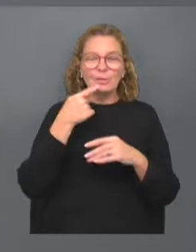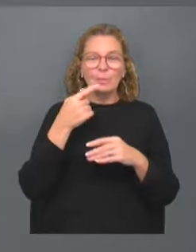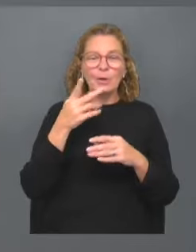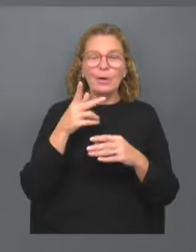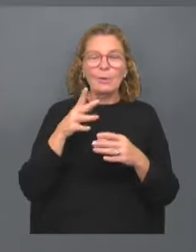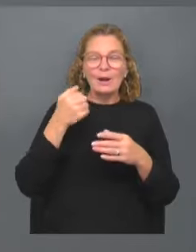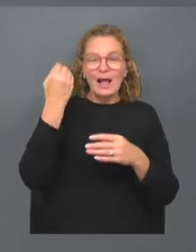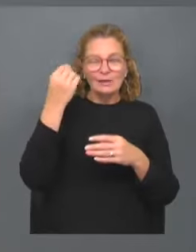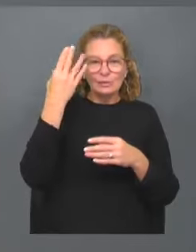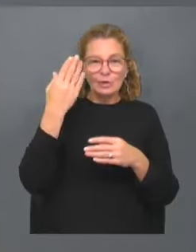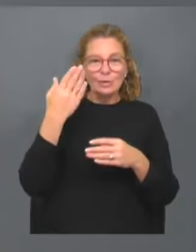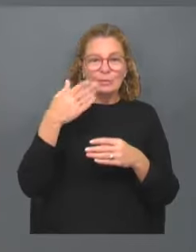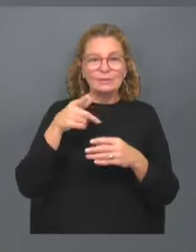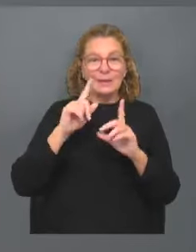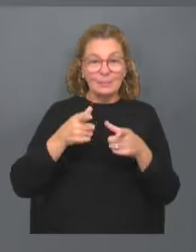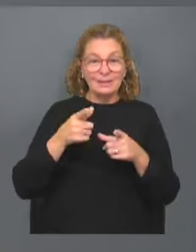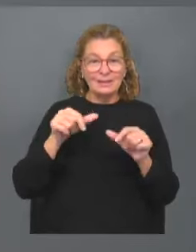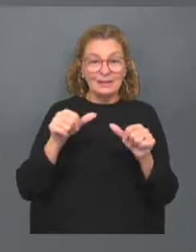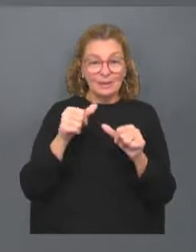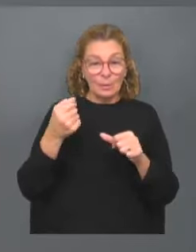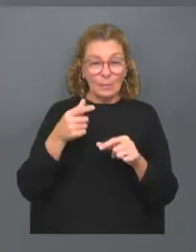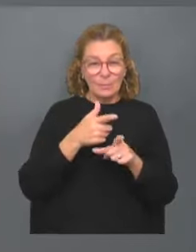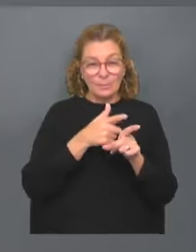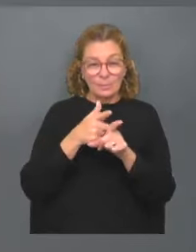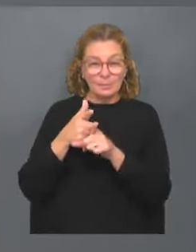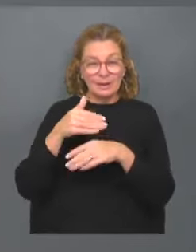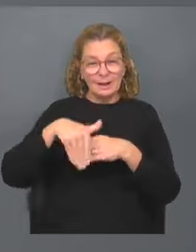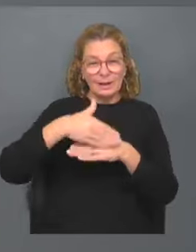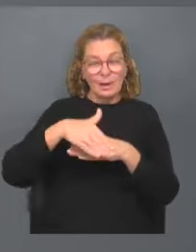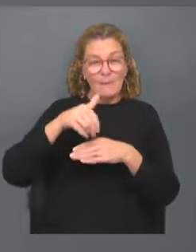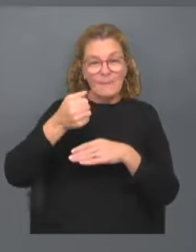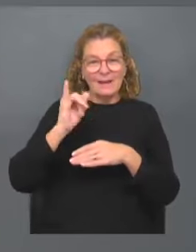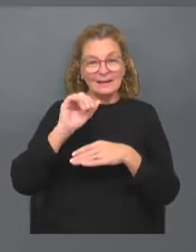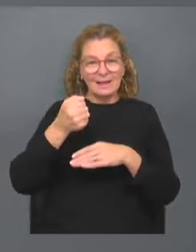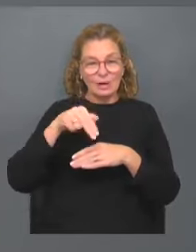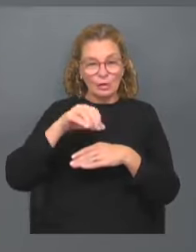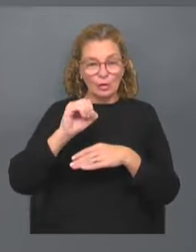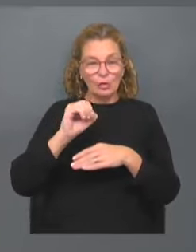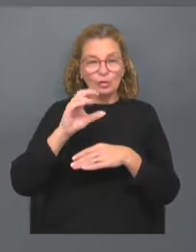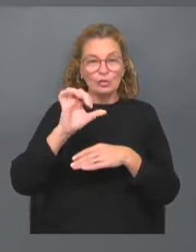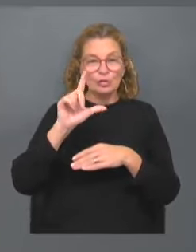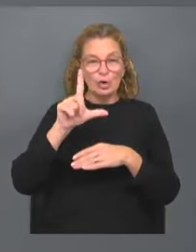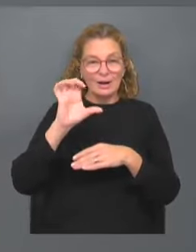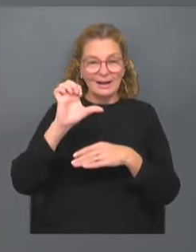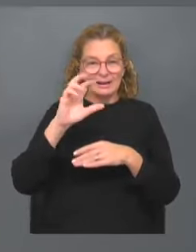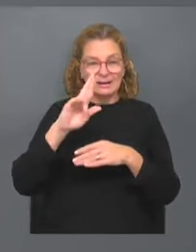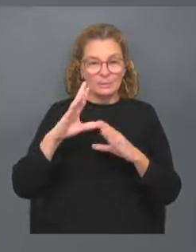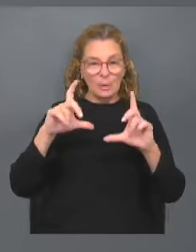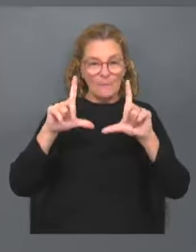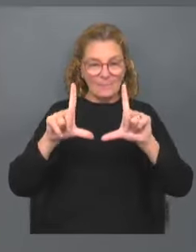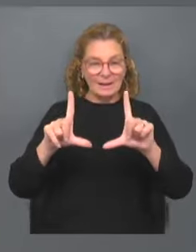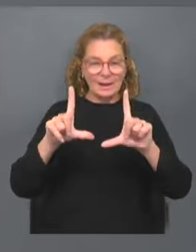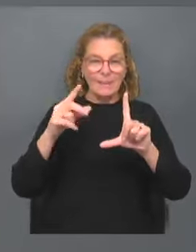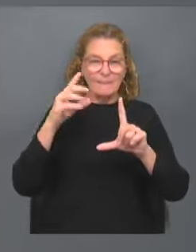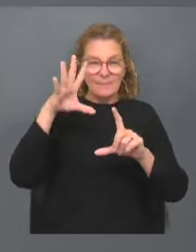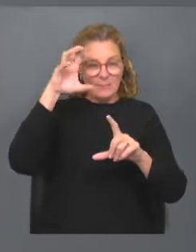apartamento donde fueron acribilladas por los represores allí en la calle Mariano Soler, donde se colocó una placa de sitio de la memoria.